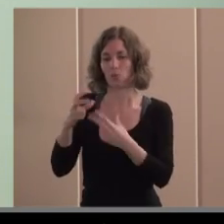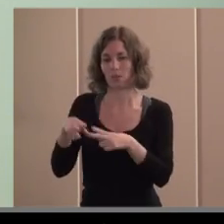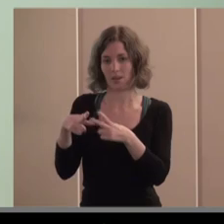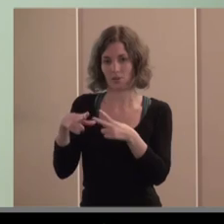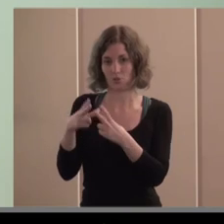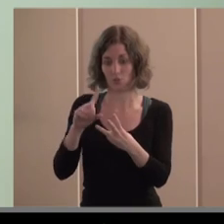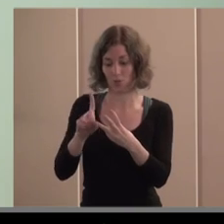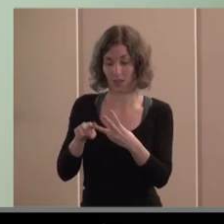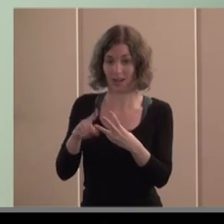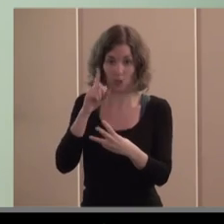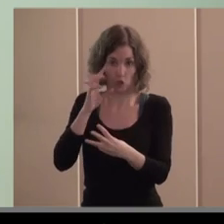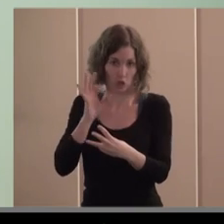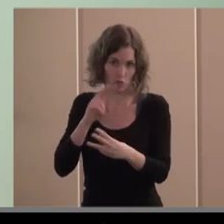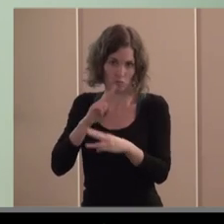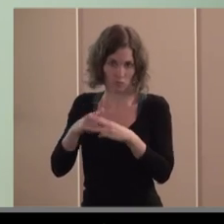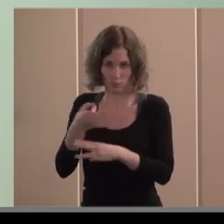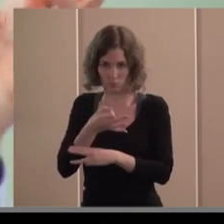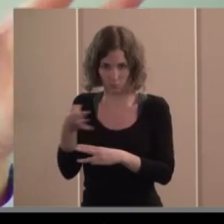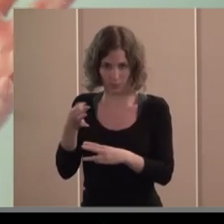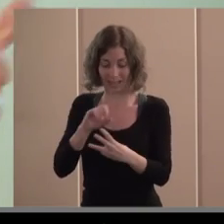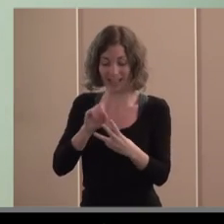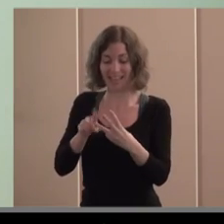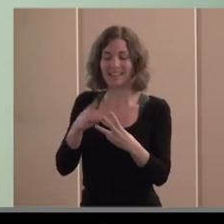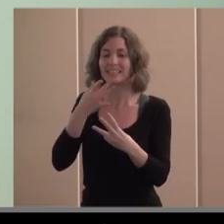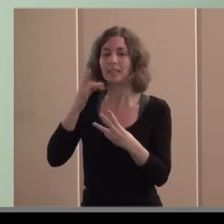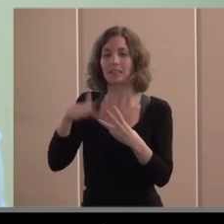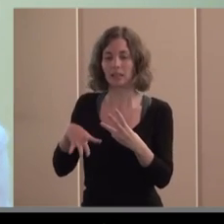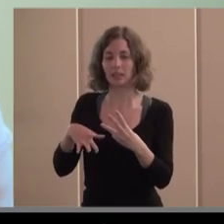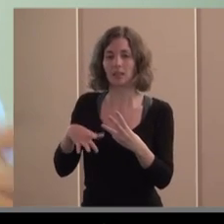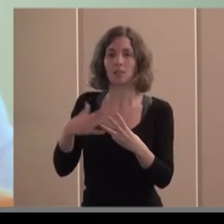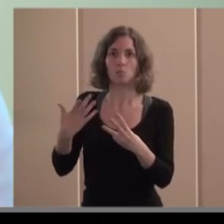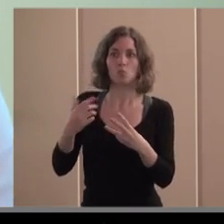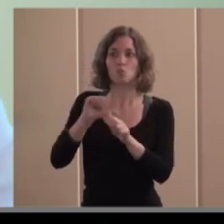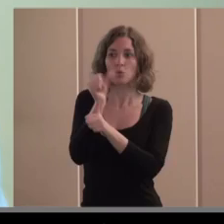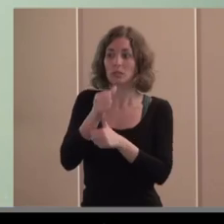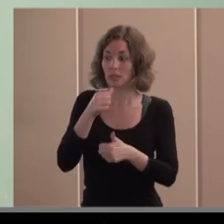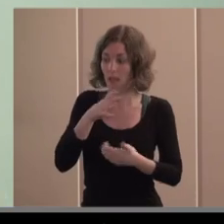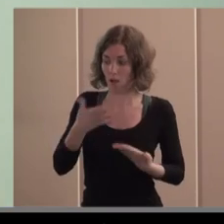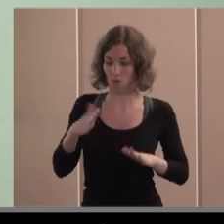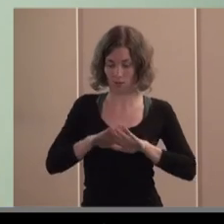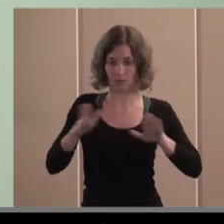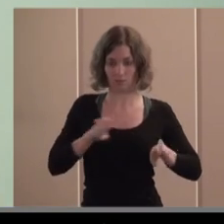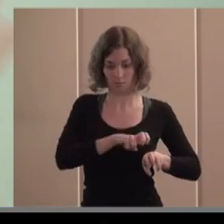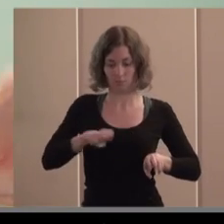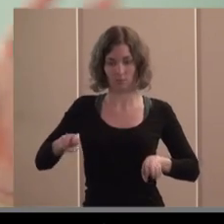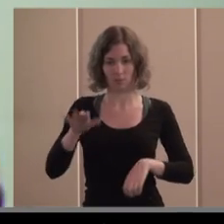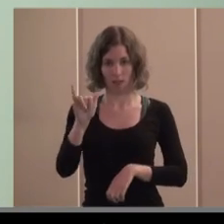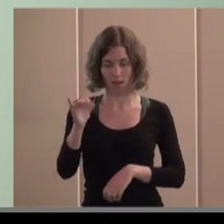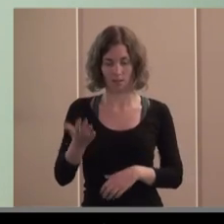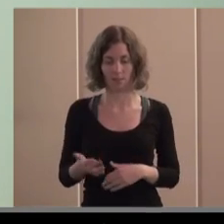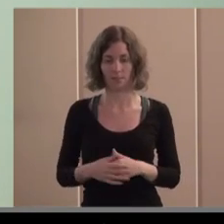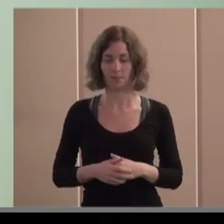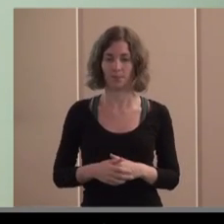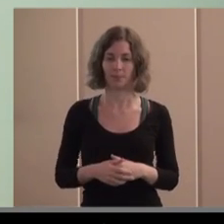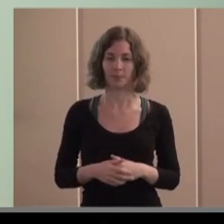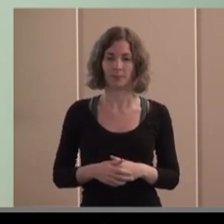como creo que sería su nombre que lo conformamos en el tipo de realidades que hoy estamos aquí en esta mesa y dentro de